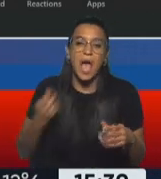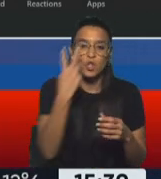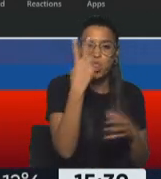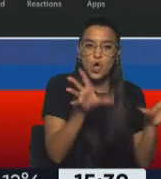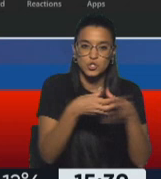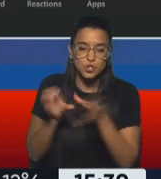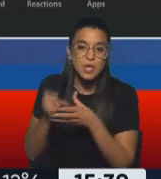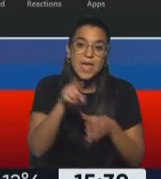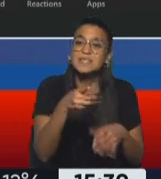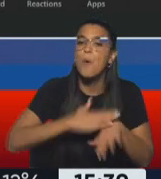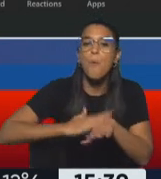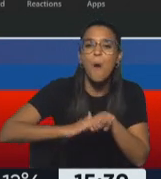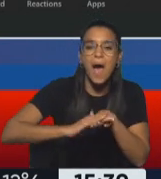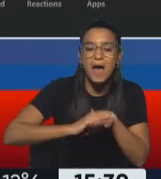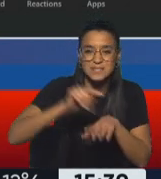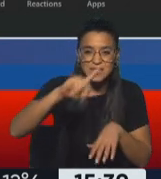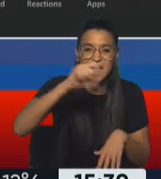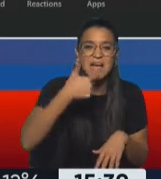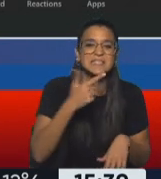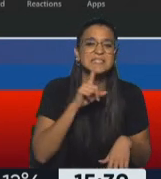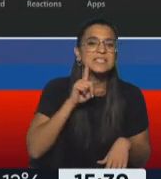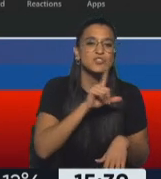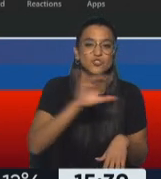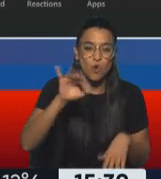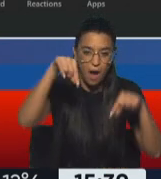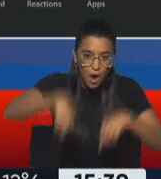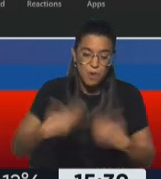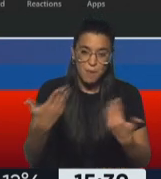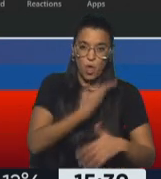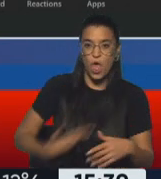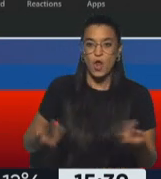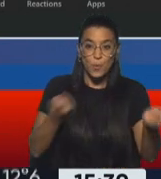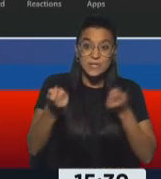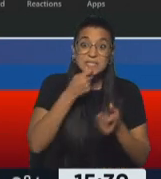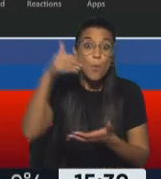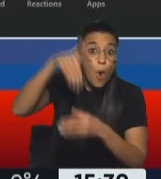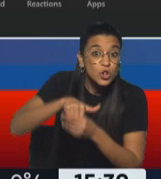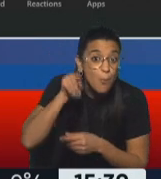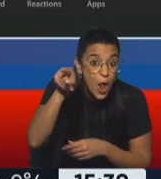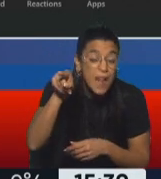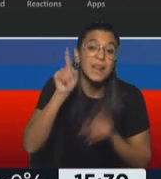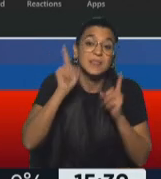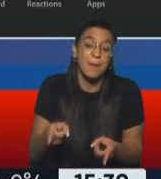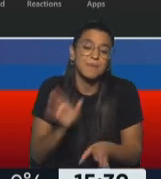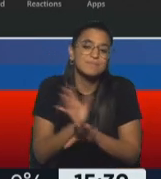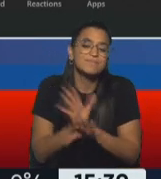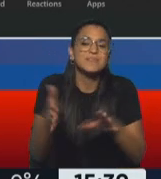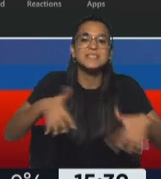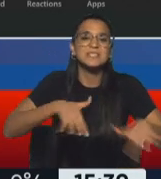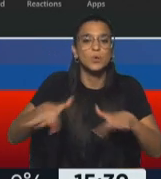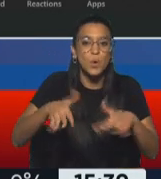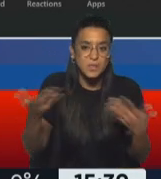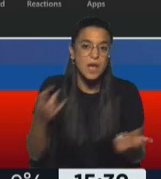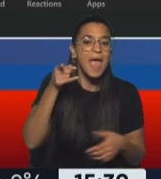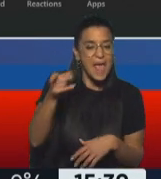y esa es la base que tiene Pedro Castillo en estos momentos para gobernar y si se votó por él también fue en unas circunstancias en las